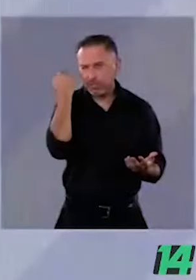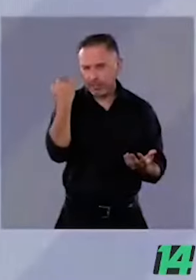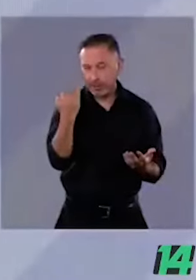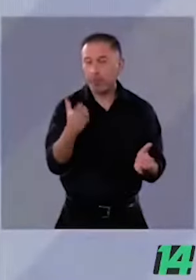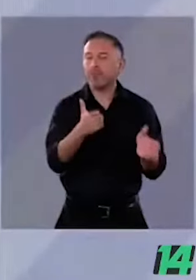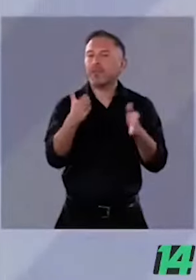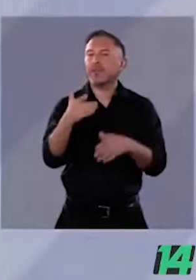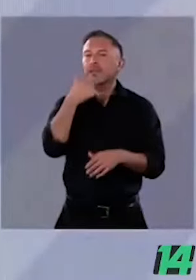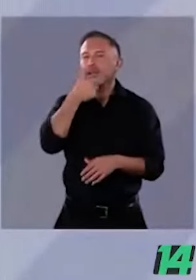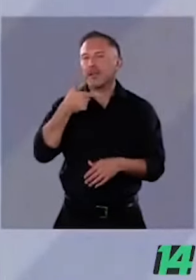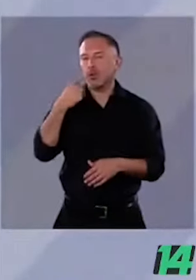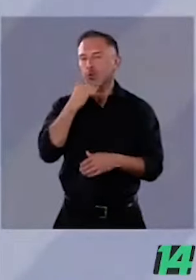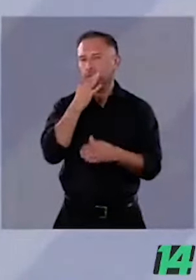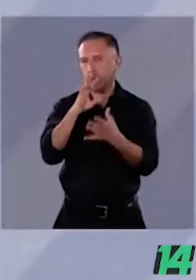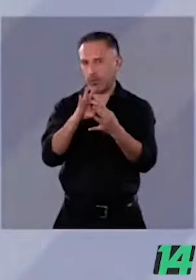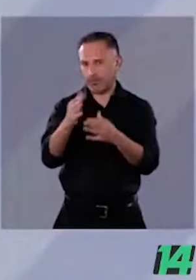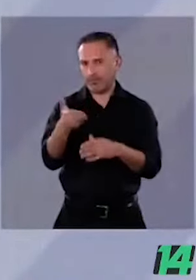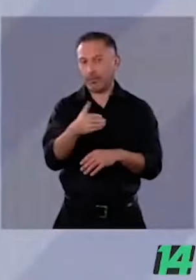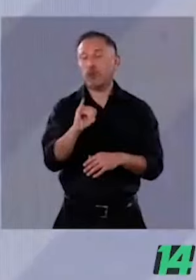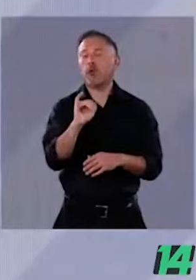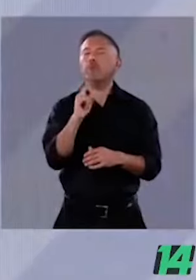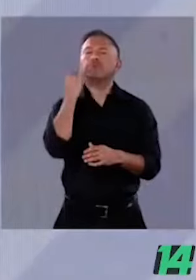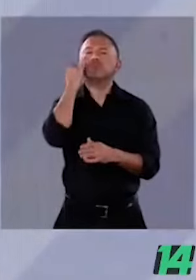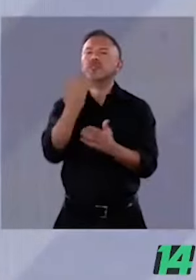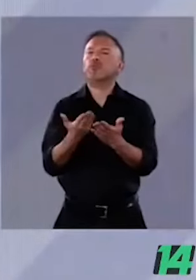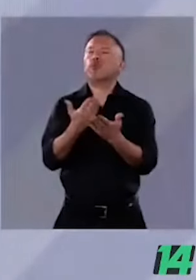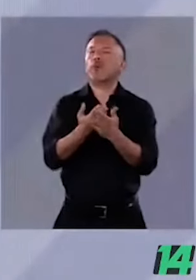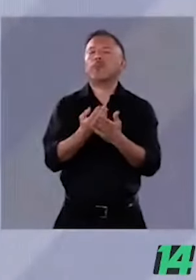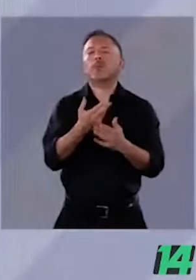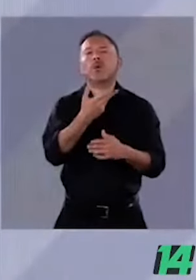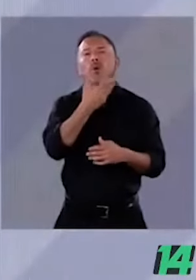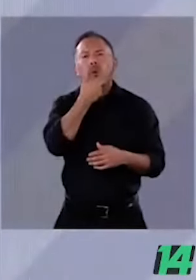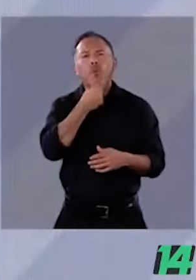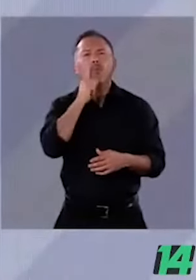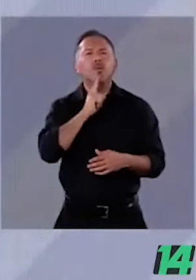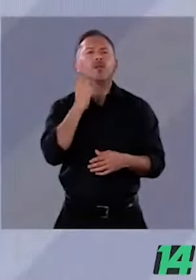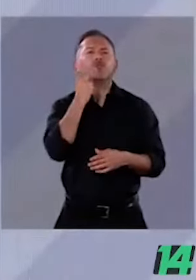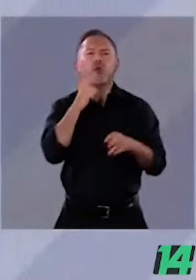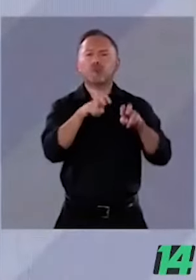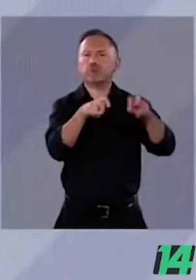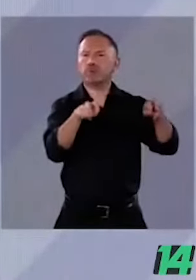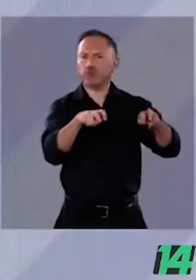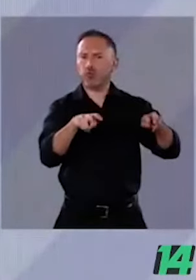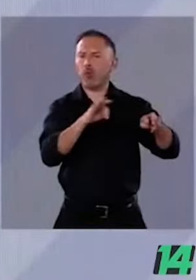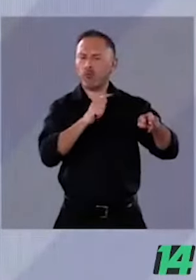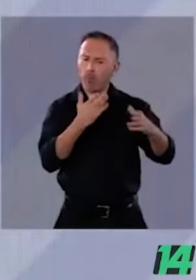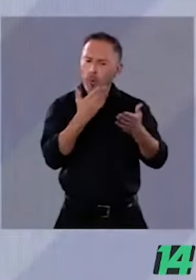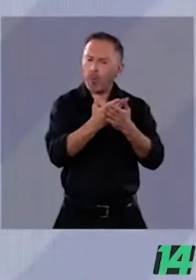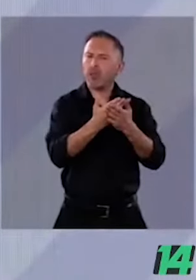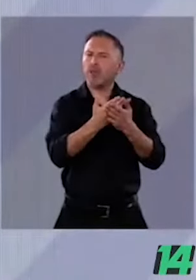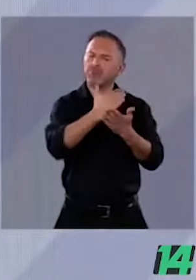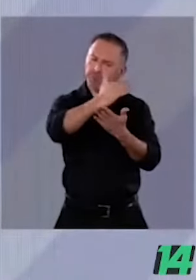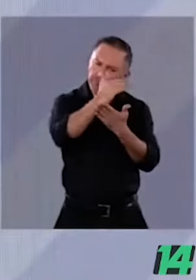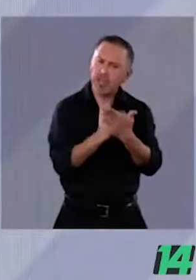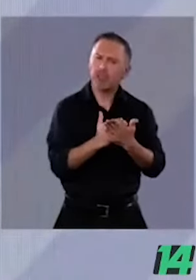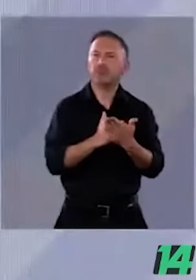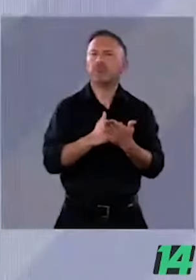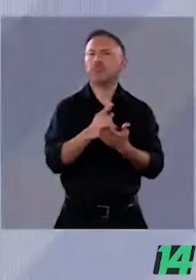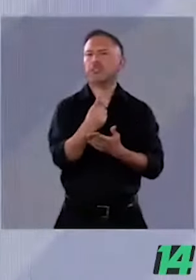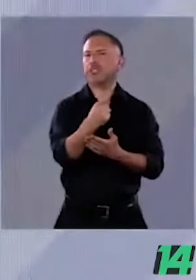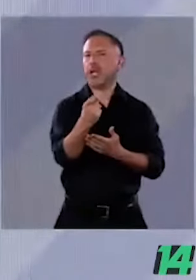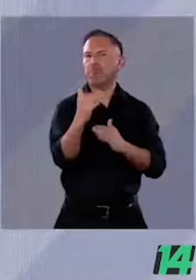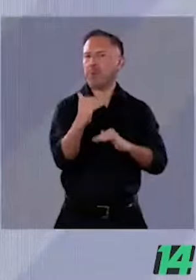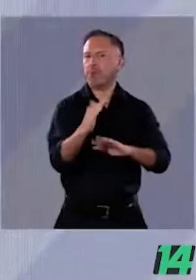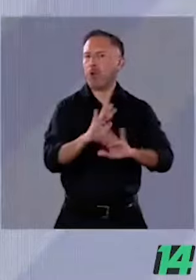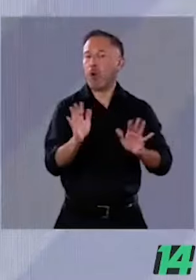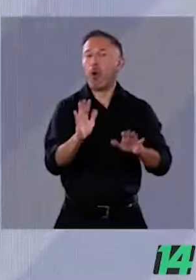una iniciativa para reducir en 100 el número de diputadas y de diputados que tenemos en México, pero con una mejor representatividad. Si un